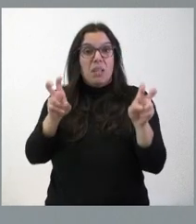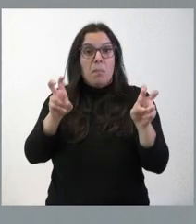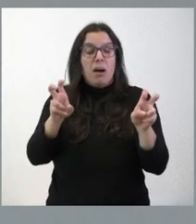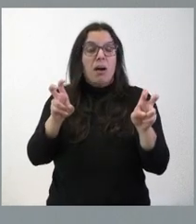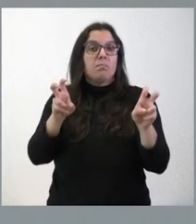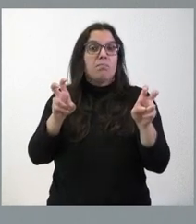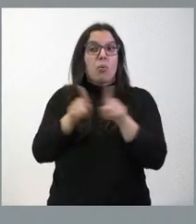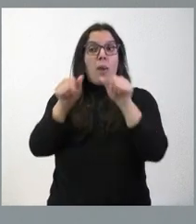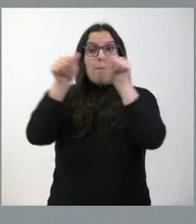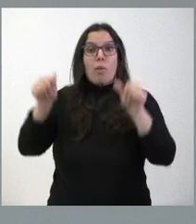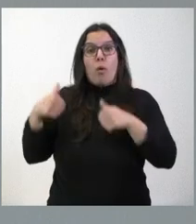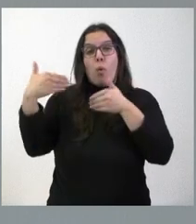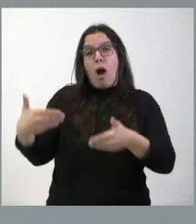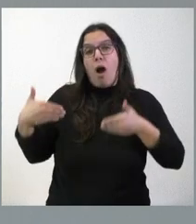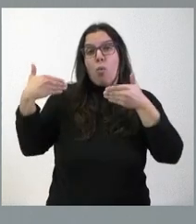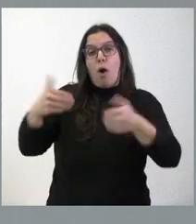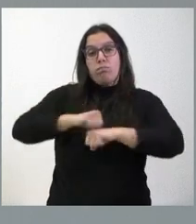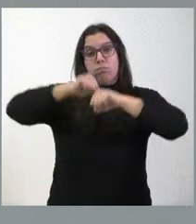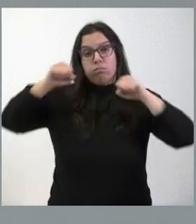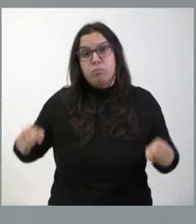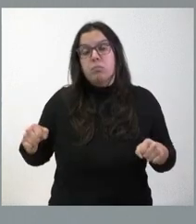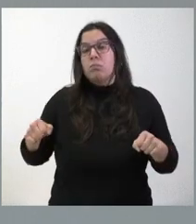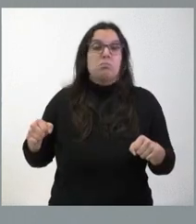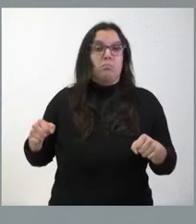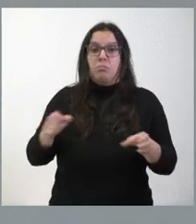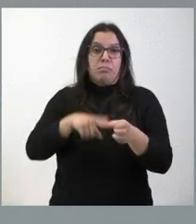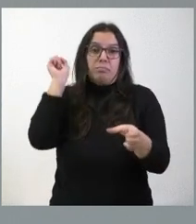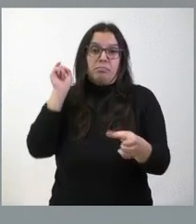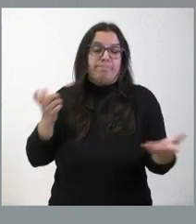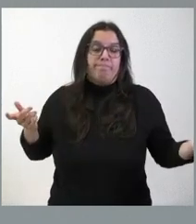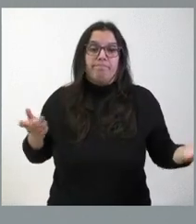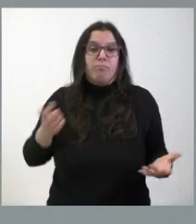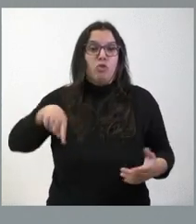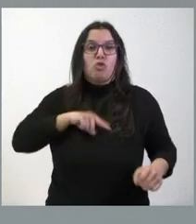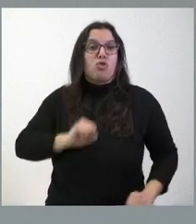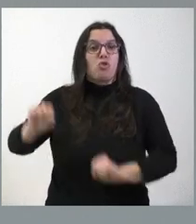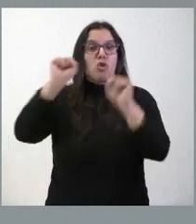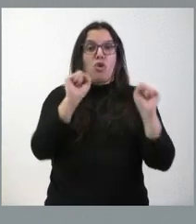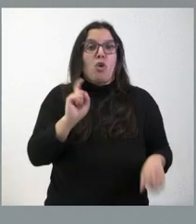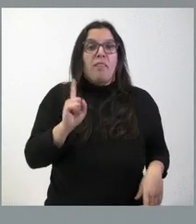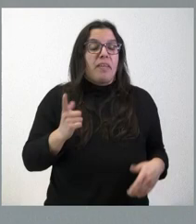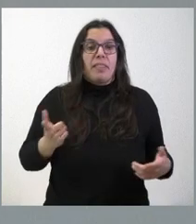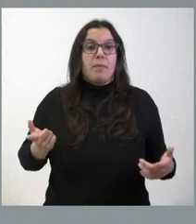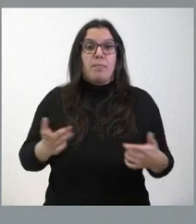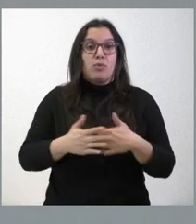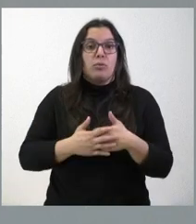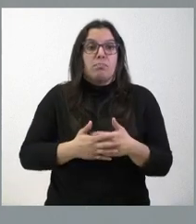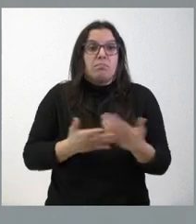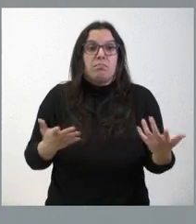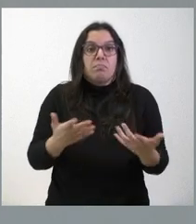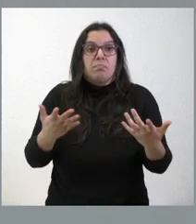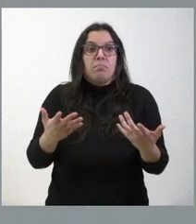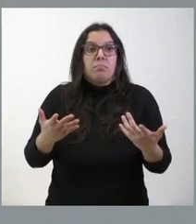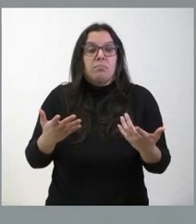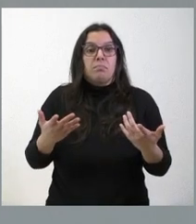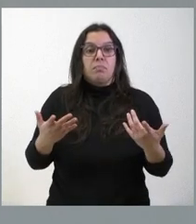consolidar un modelo que el Gobierno defiende de no EBAU única, no es el mecanismo que defendemos y, por tanto, nosotros no estamos por dar aquí